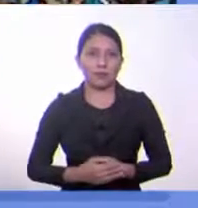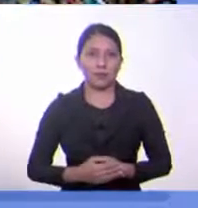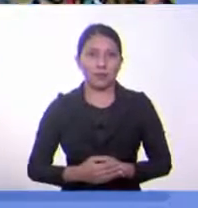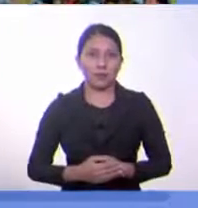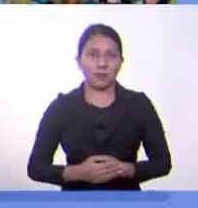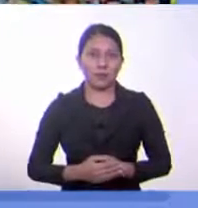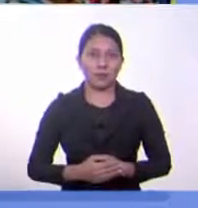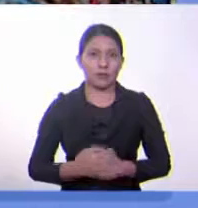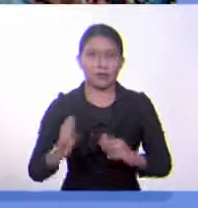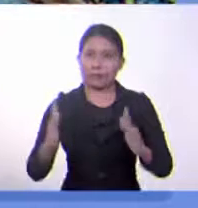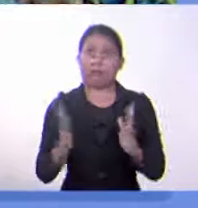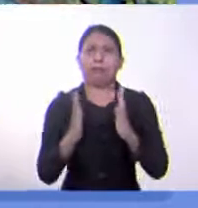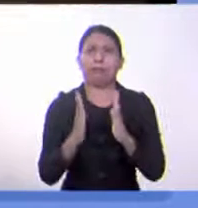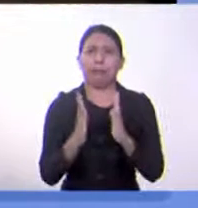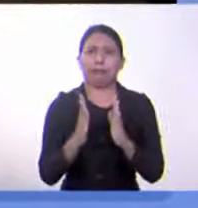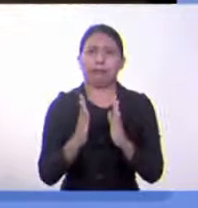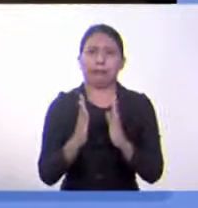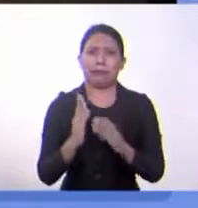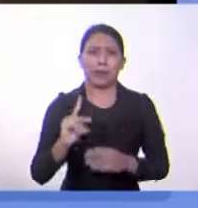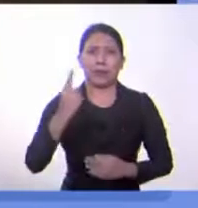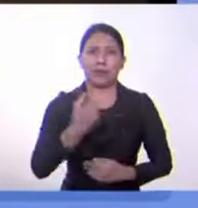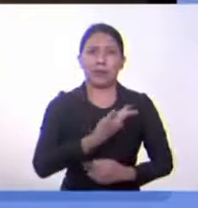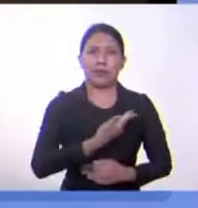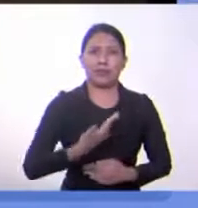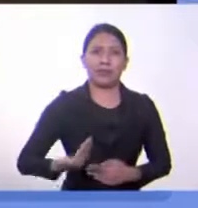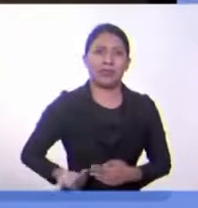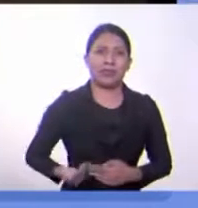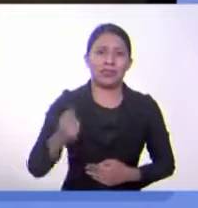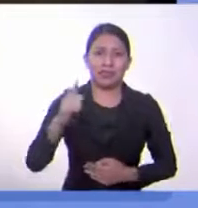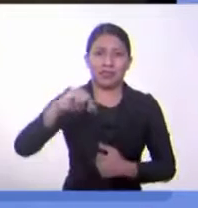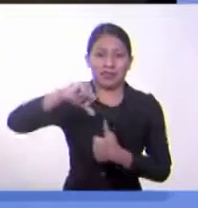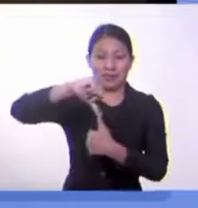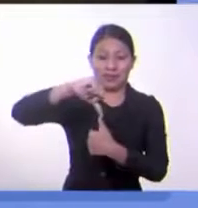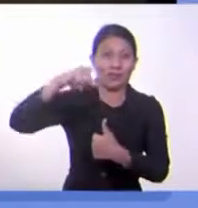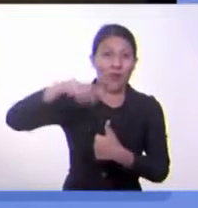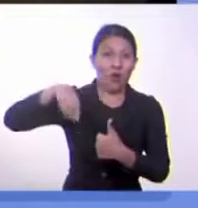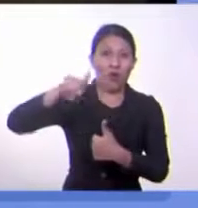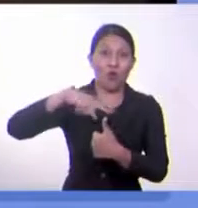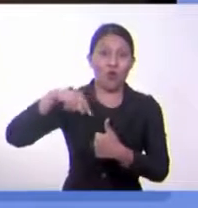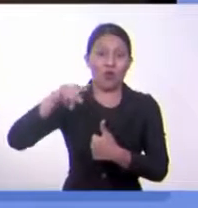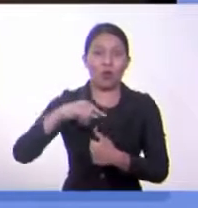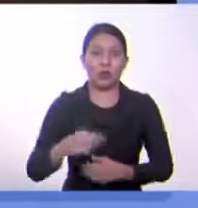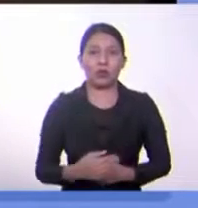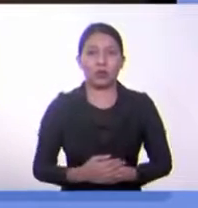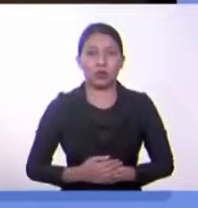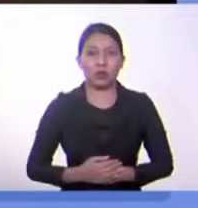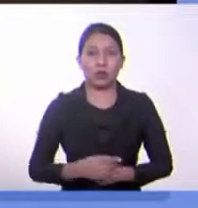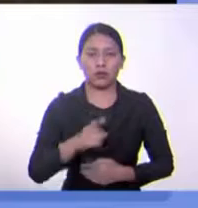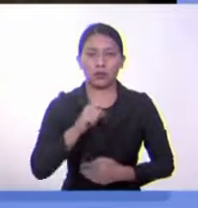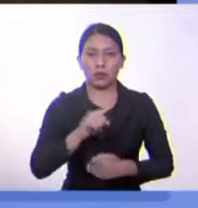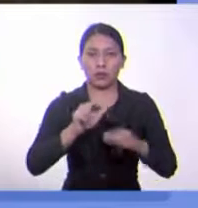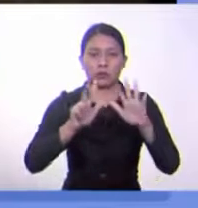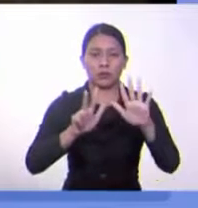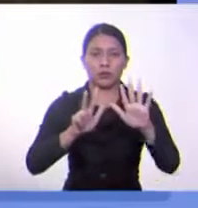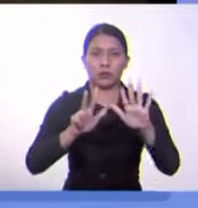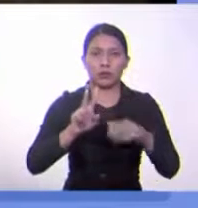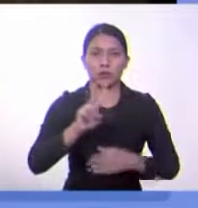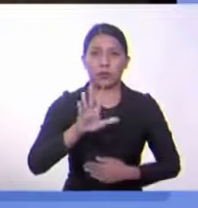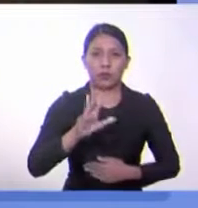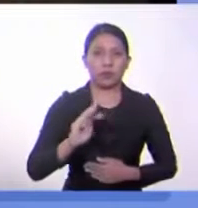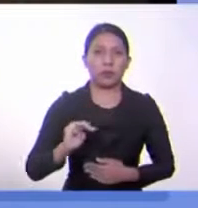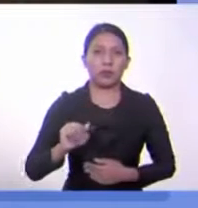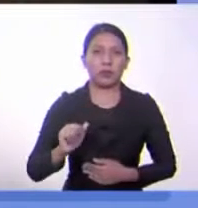enfrentarla al primer presidente de Centroamérica que asumió en 1825, Manuel